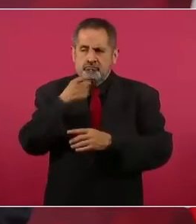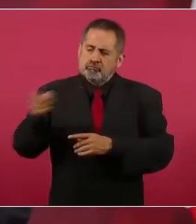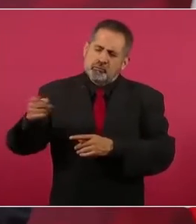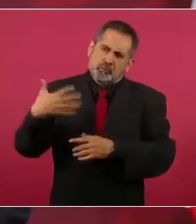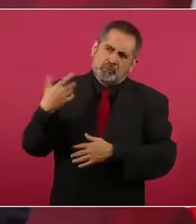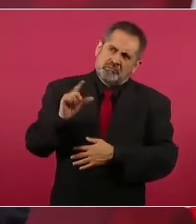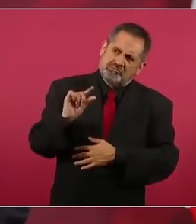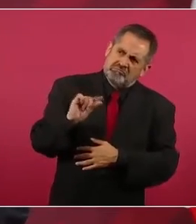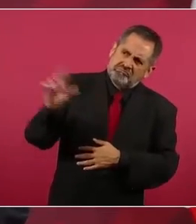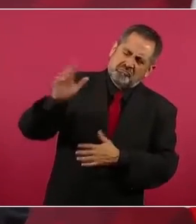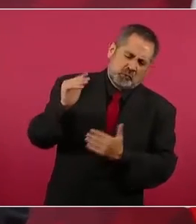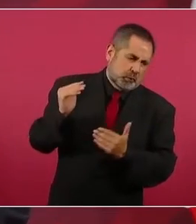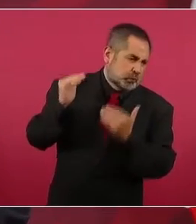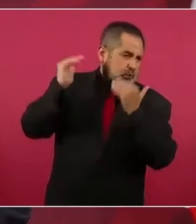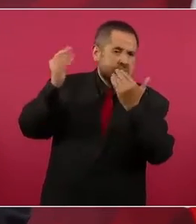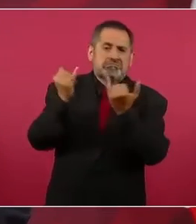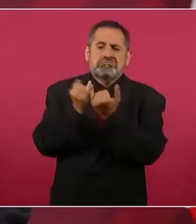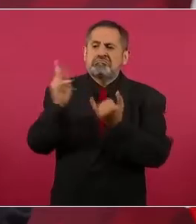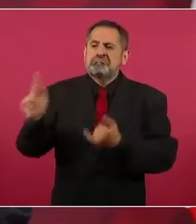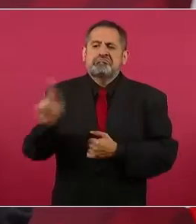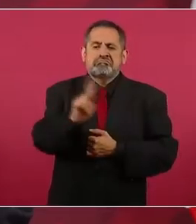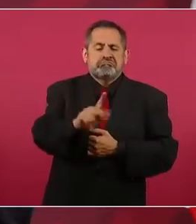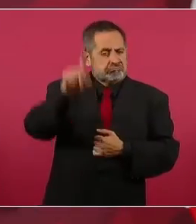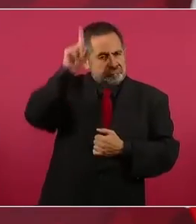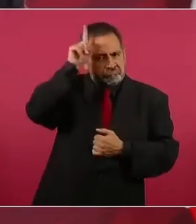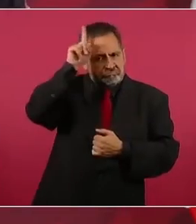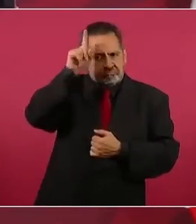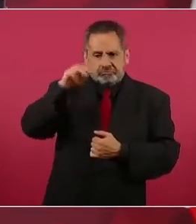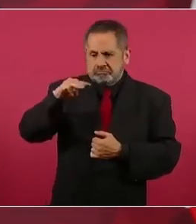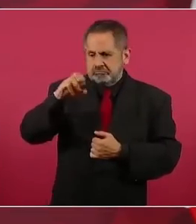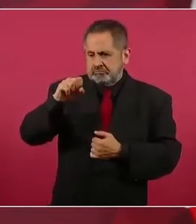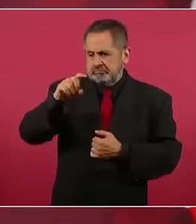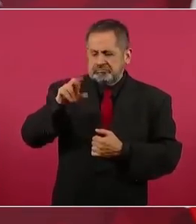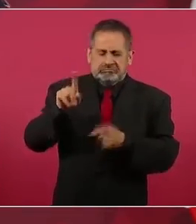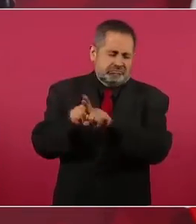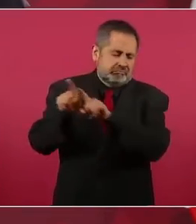igual que Mandela. Hijo,